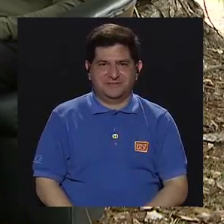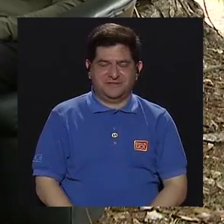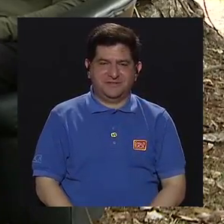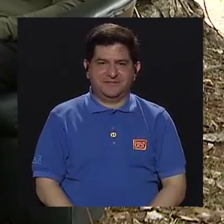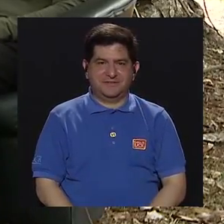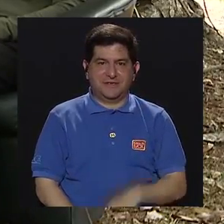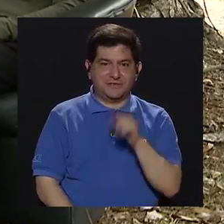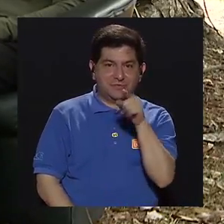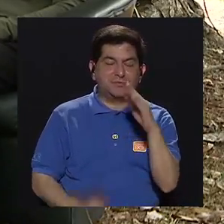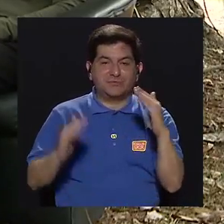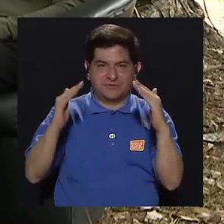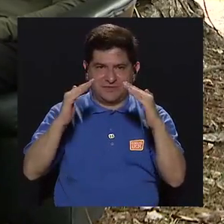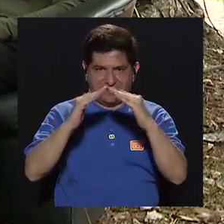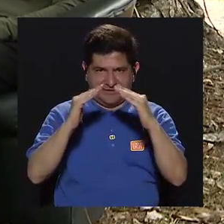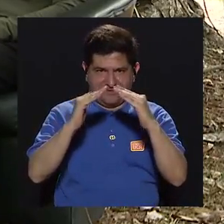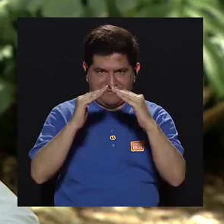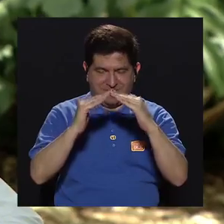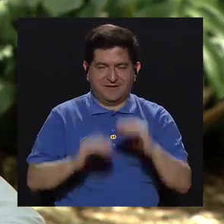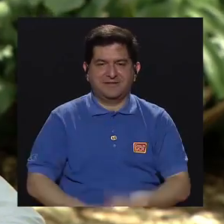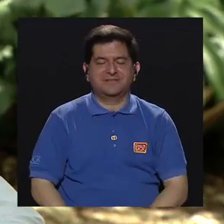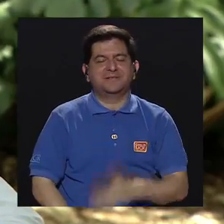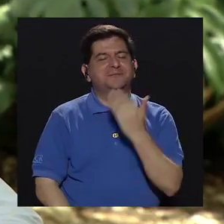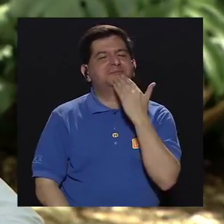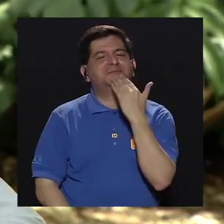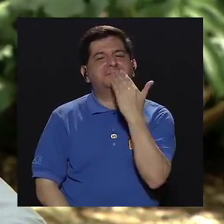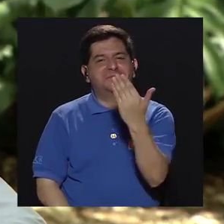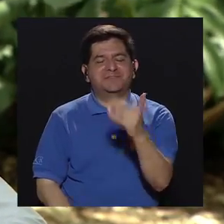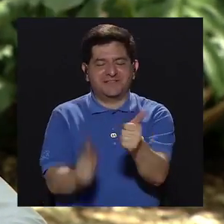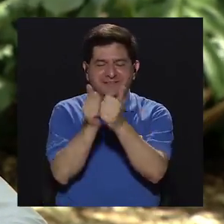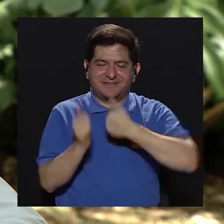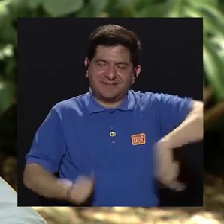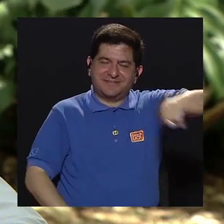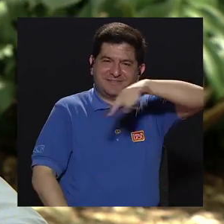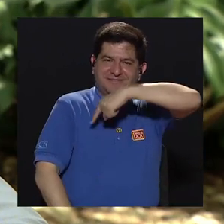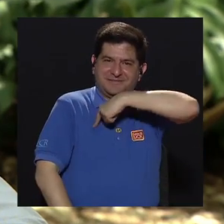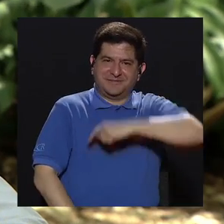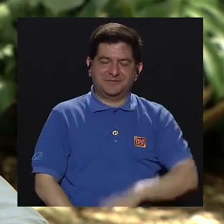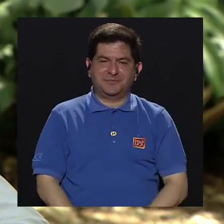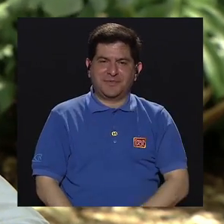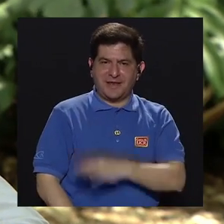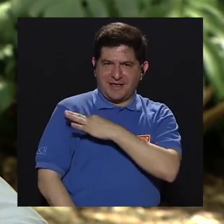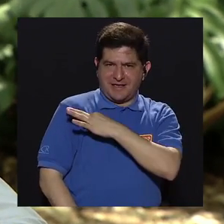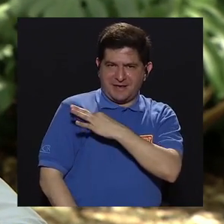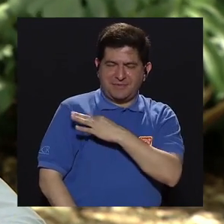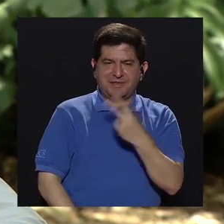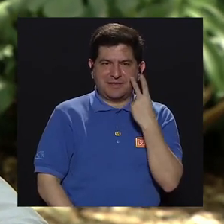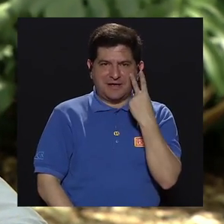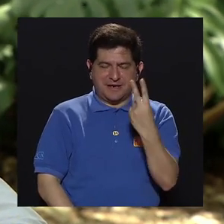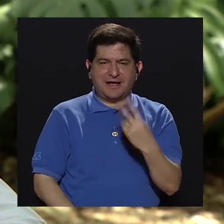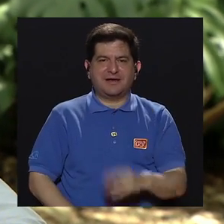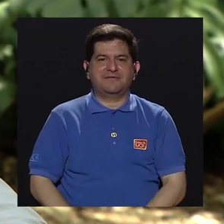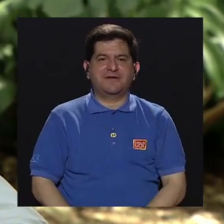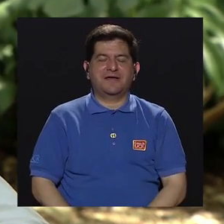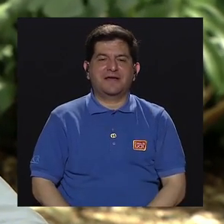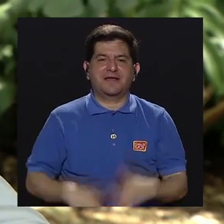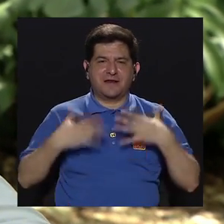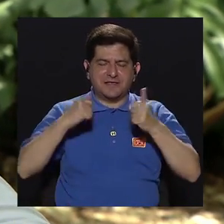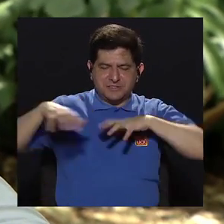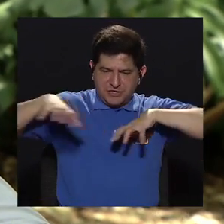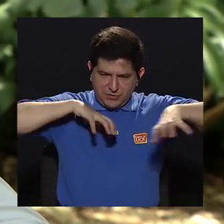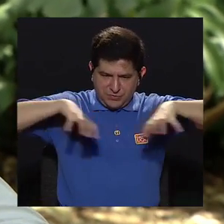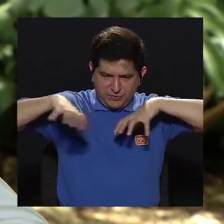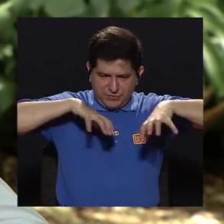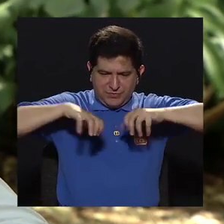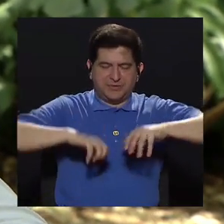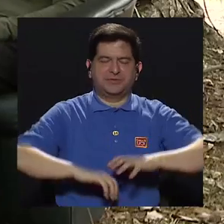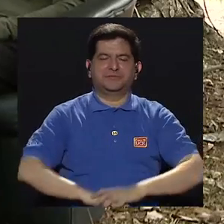y ustedes allá en sus hogares, pues muchísimas gracias por acompañarnos y los invitamos a ver la sección de Salud en